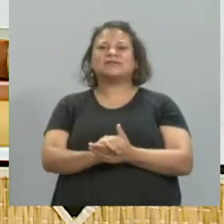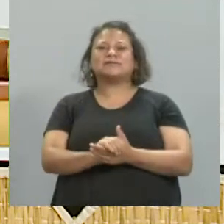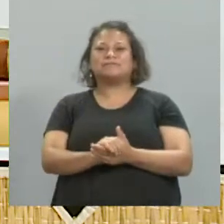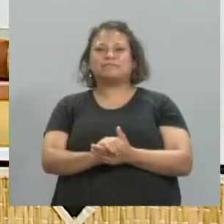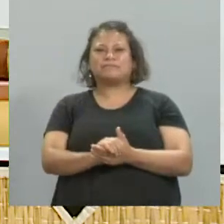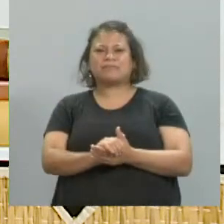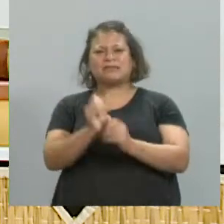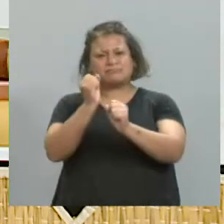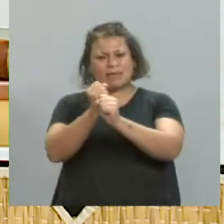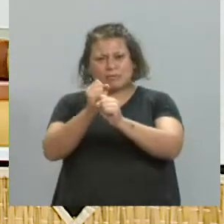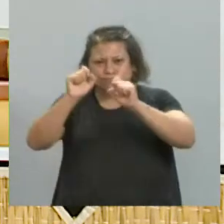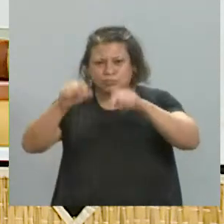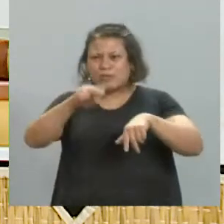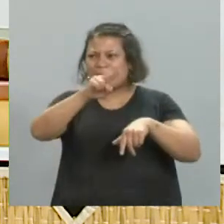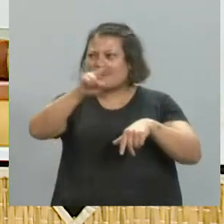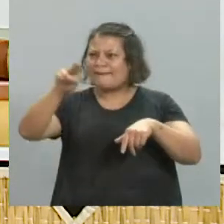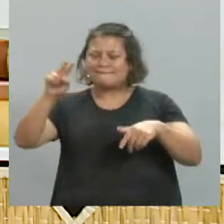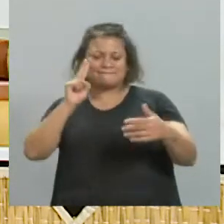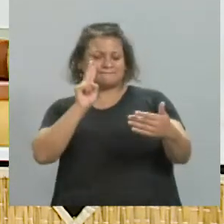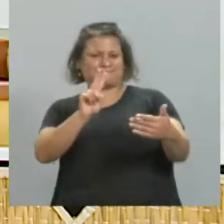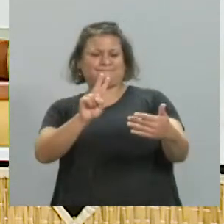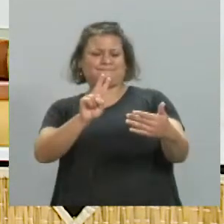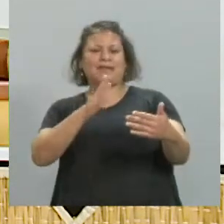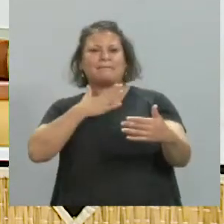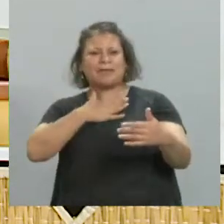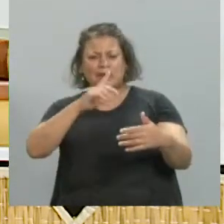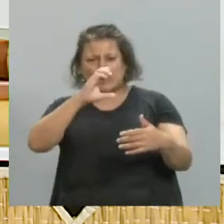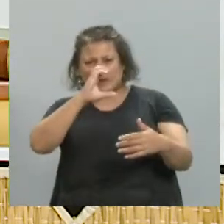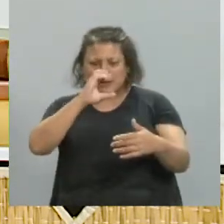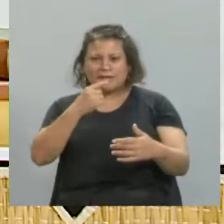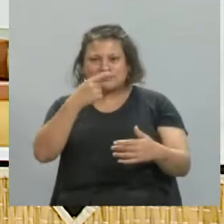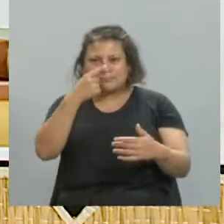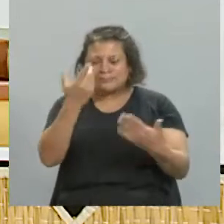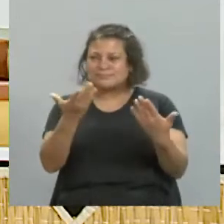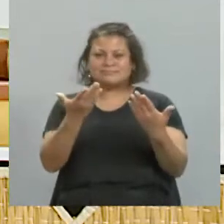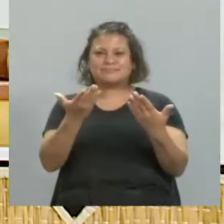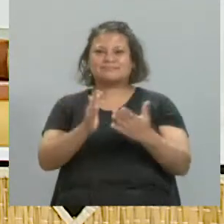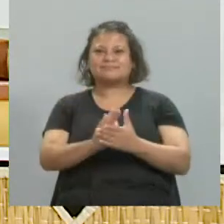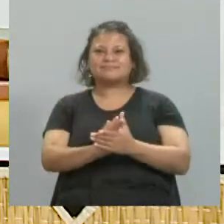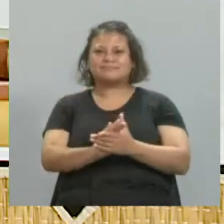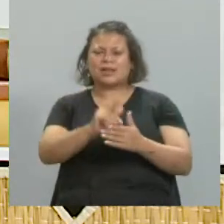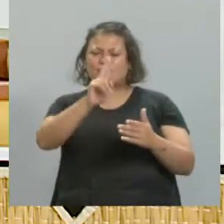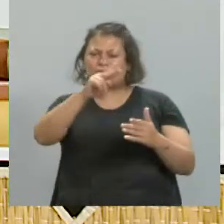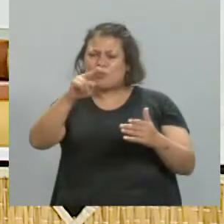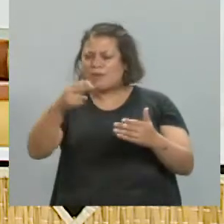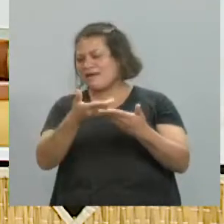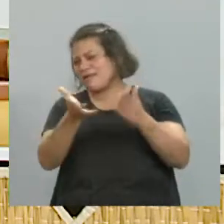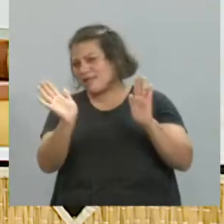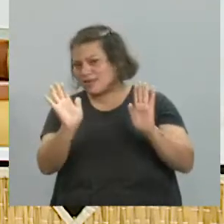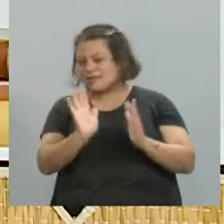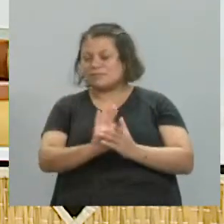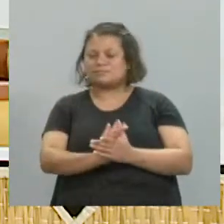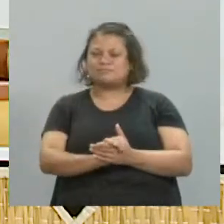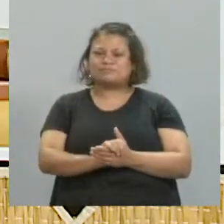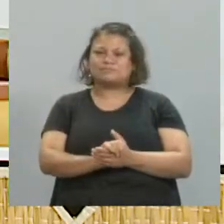tus trabajos y a mí me despertó mucha curiosidad tus obras en general. Sabemos